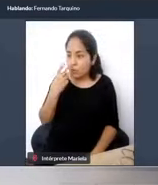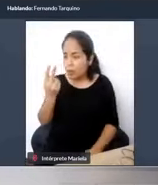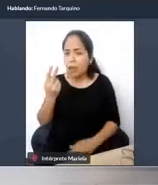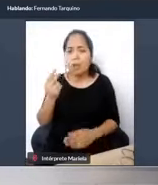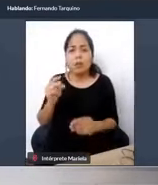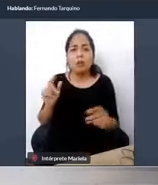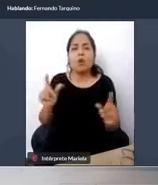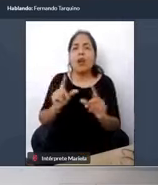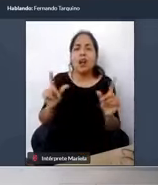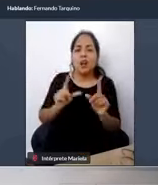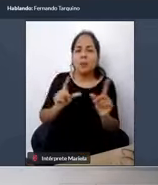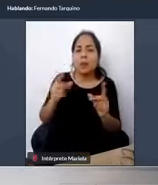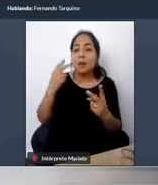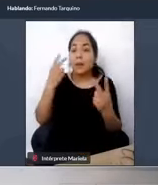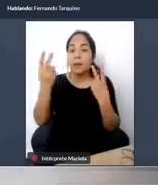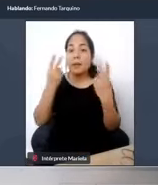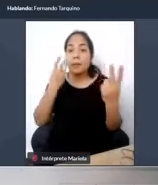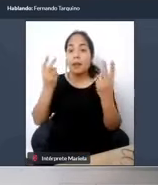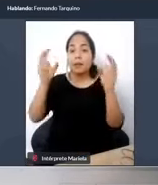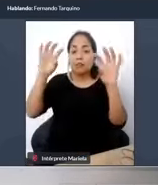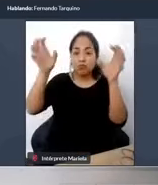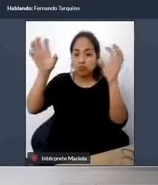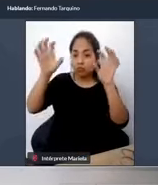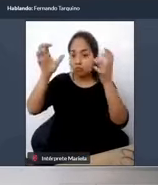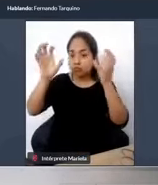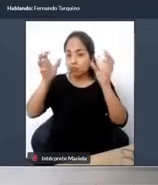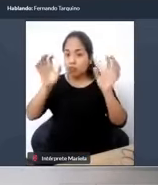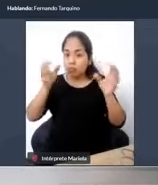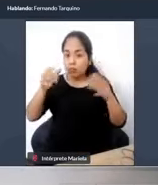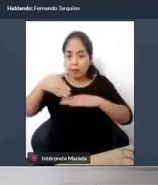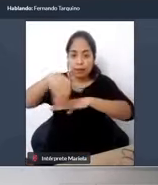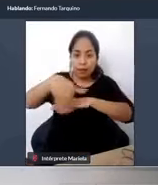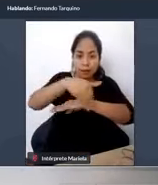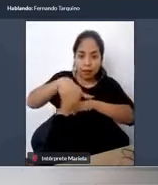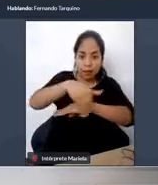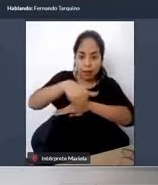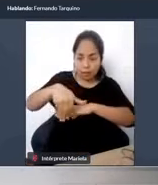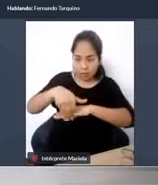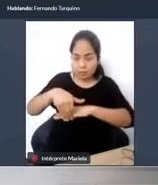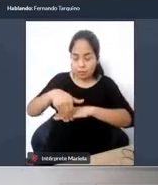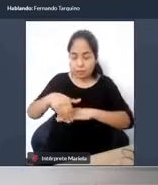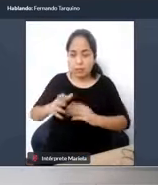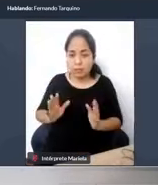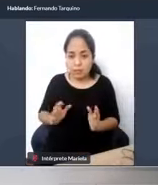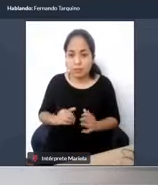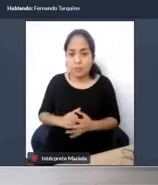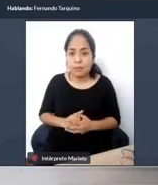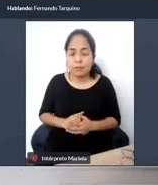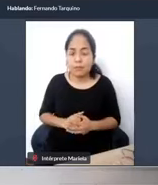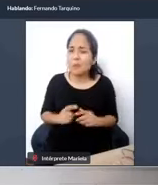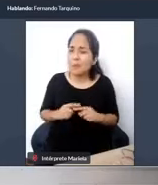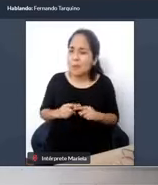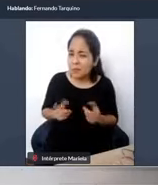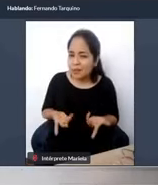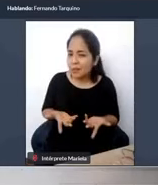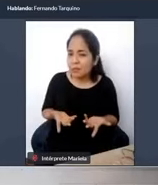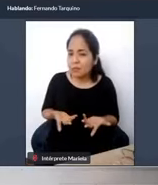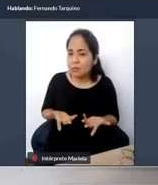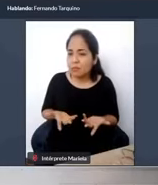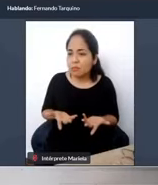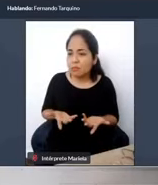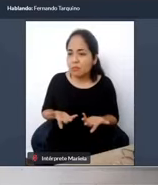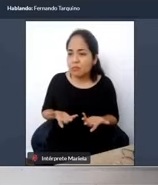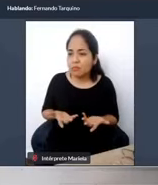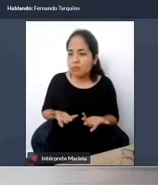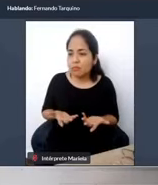ve, digamos, mediante cámaras de, mediante cámaras domo que vamos a ver a continuación, pero no existe una arquitectura